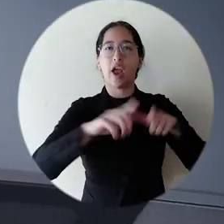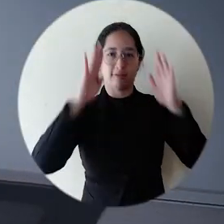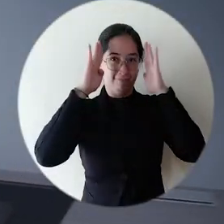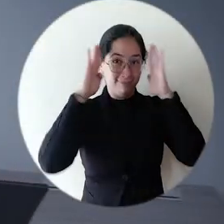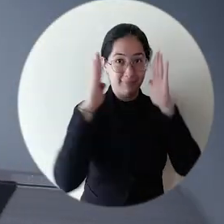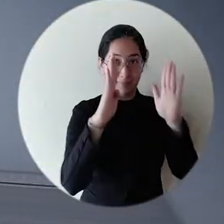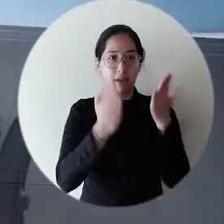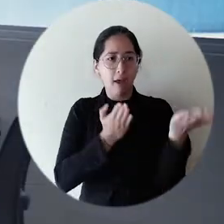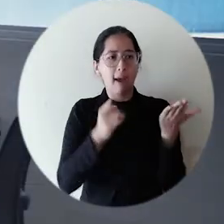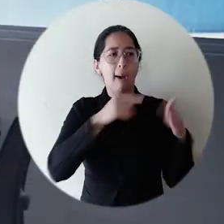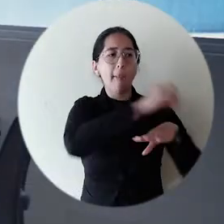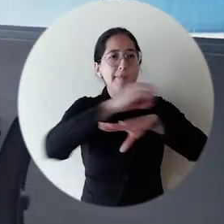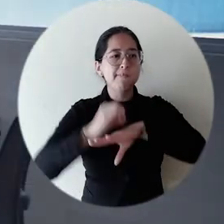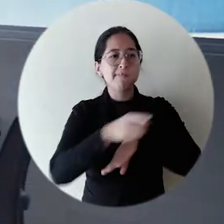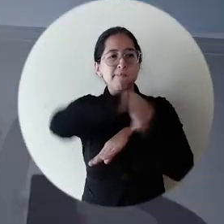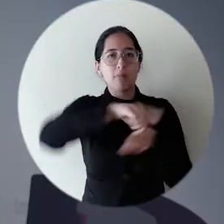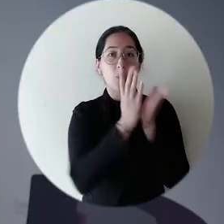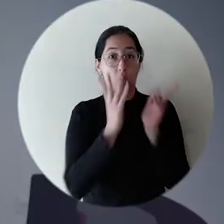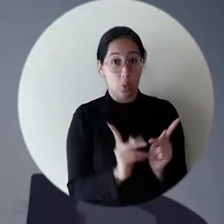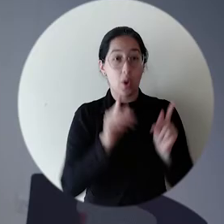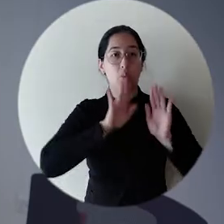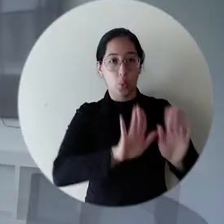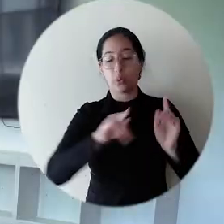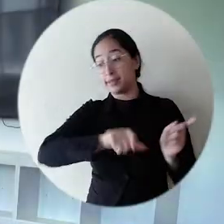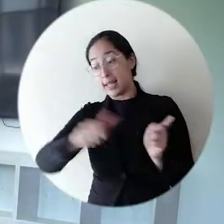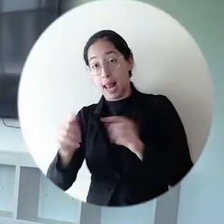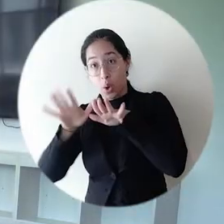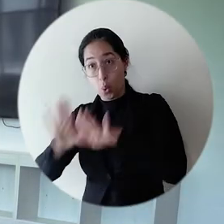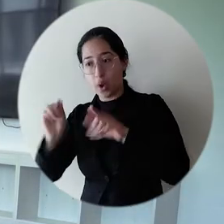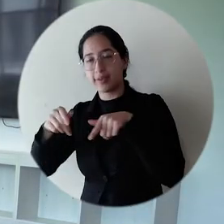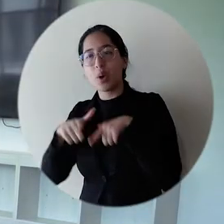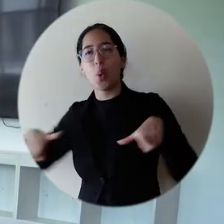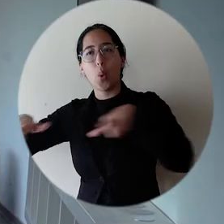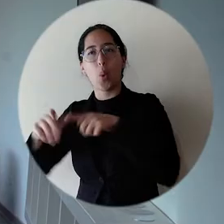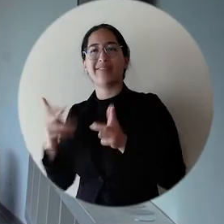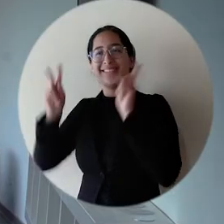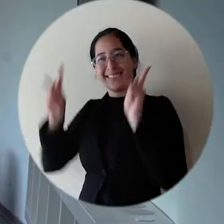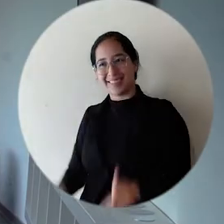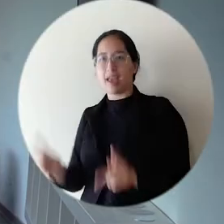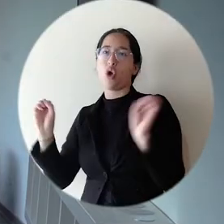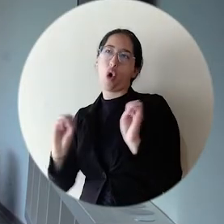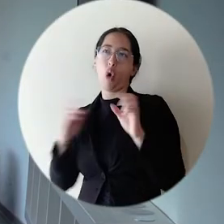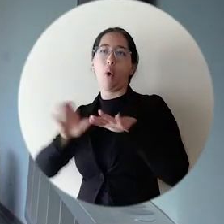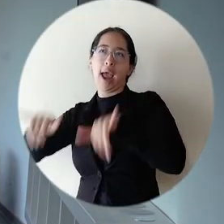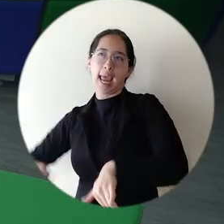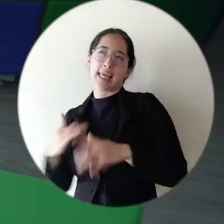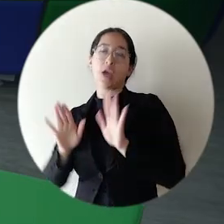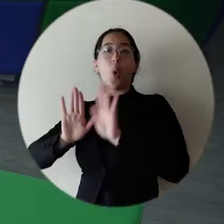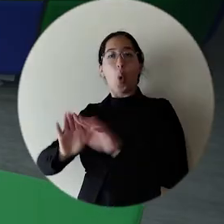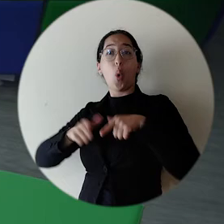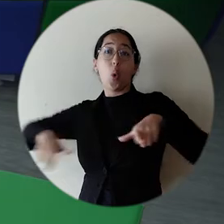donde van a estar las organizaciones estudiantiles y esta parte que es una zona de descanso o sala de estar